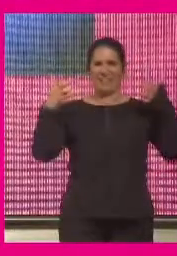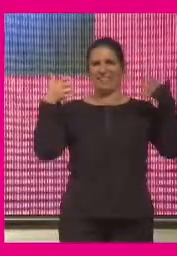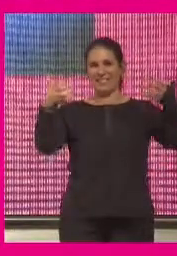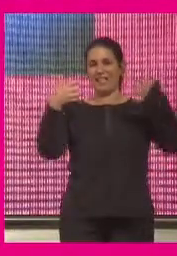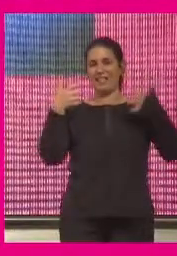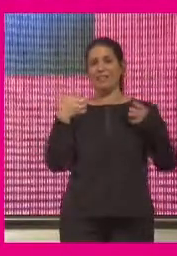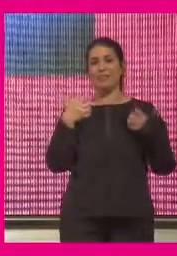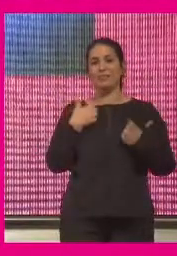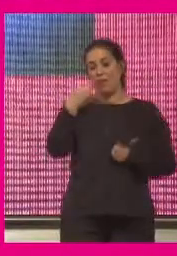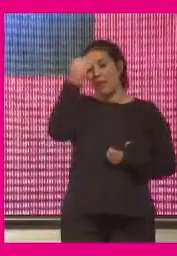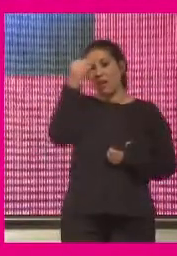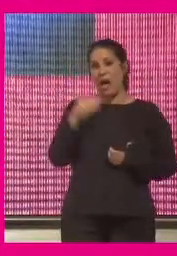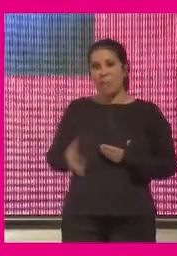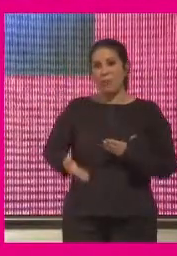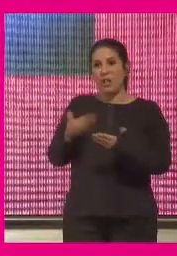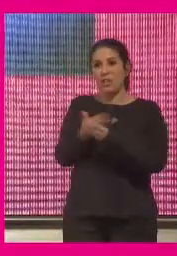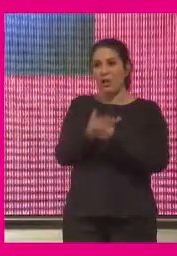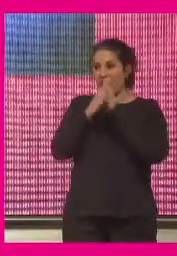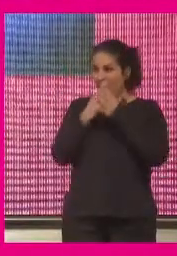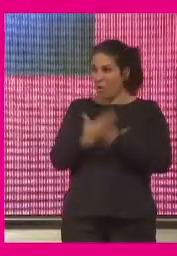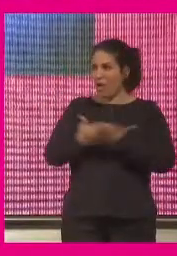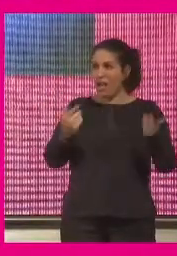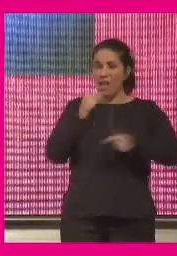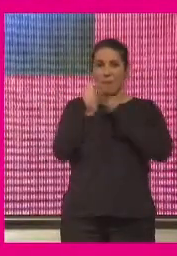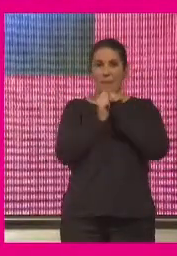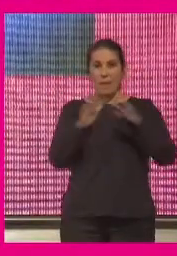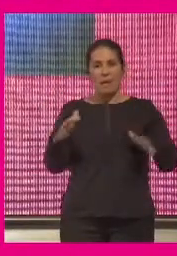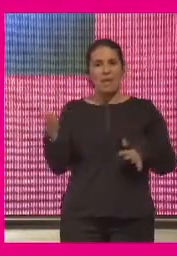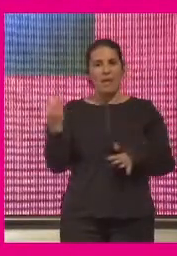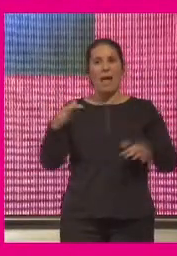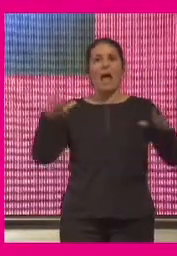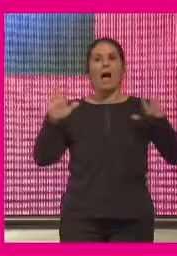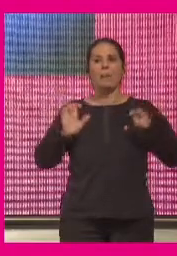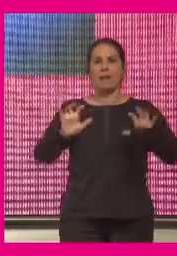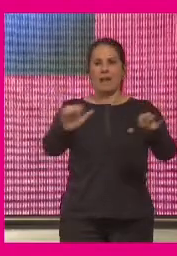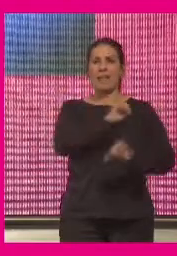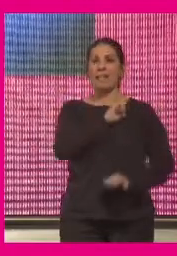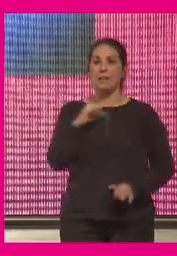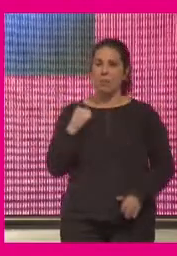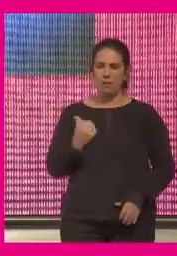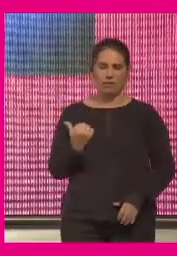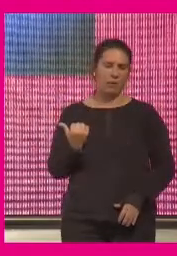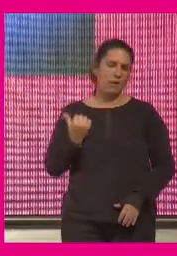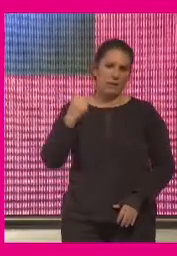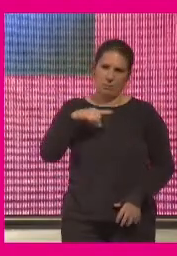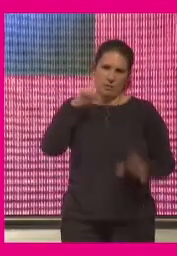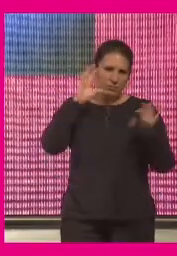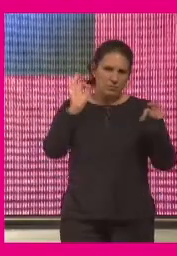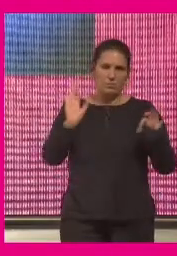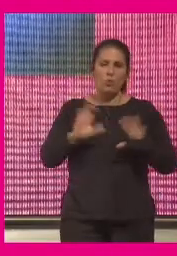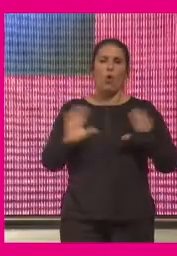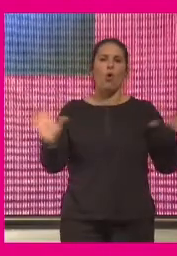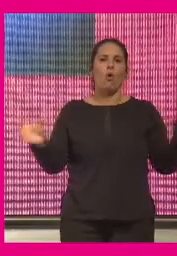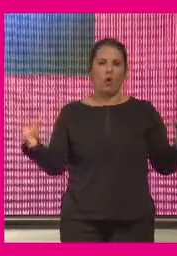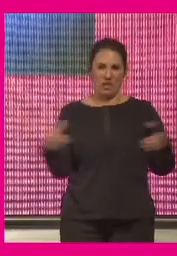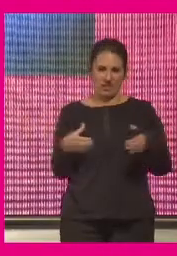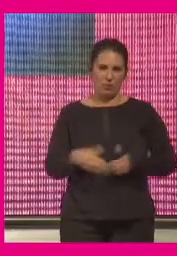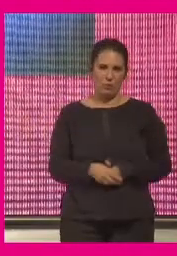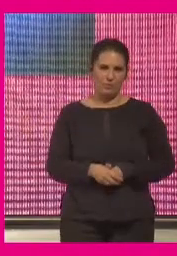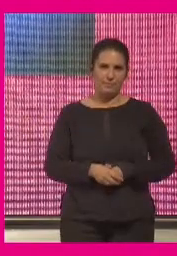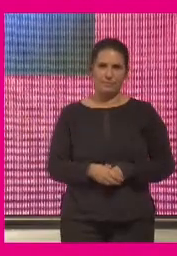creo que la gran aportación de lo que estamos viviendo ha de ser el aprendizaje individual y por supuesto el aprendizaje